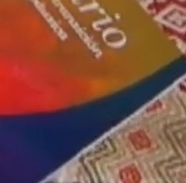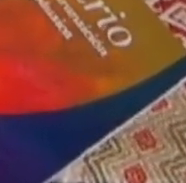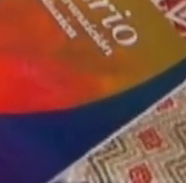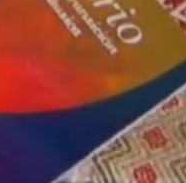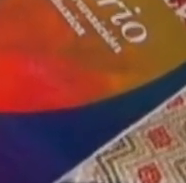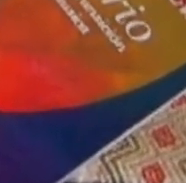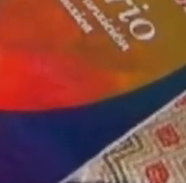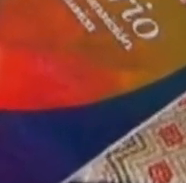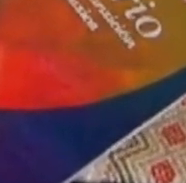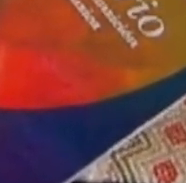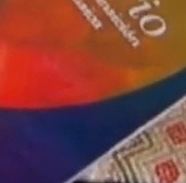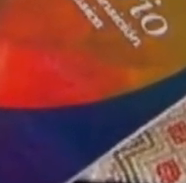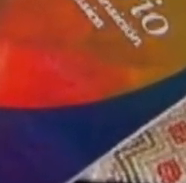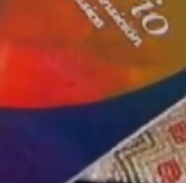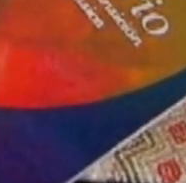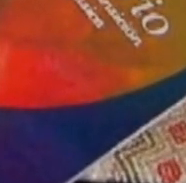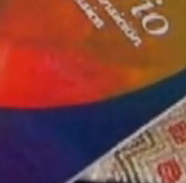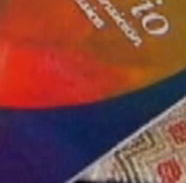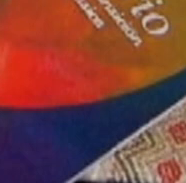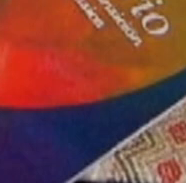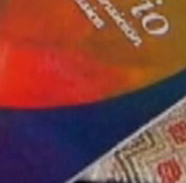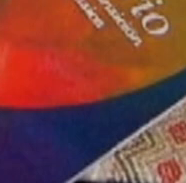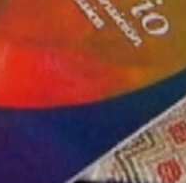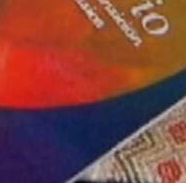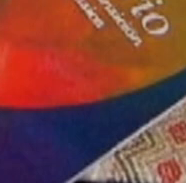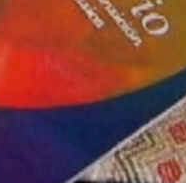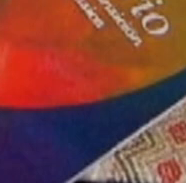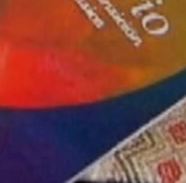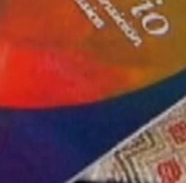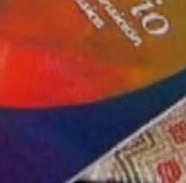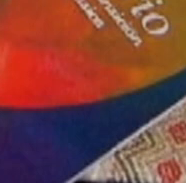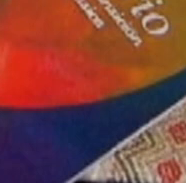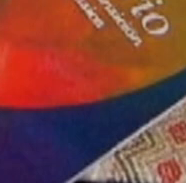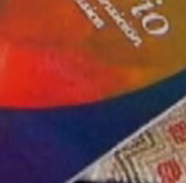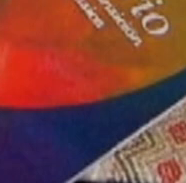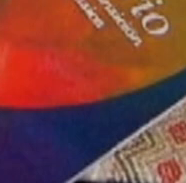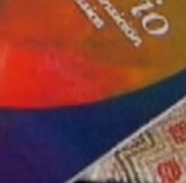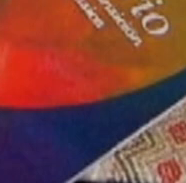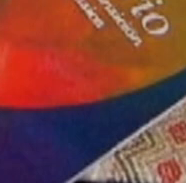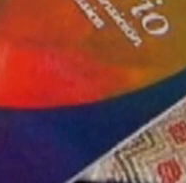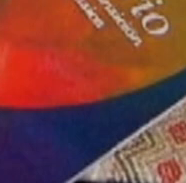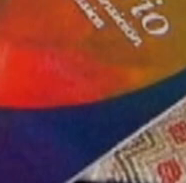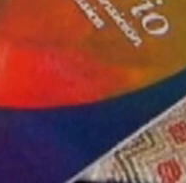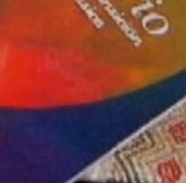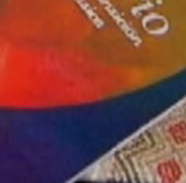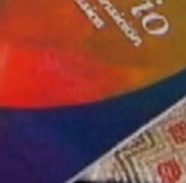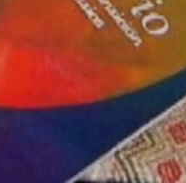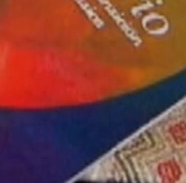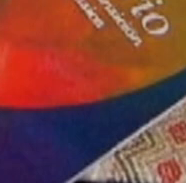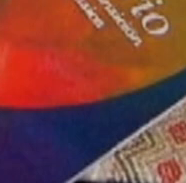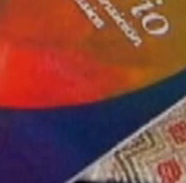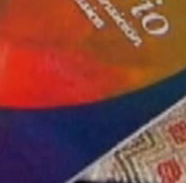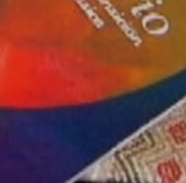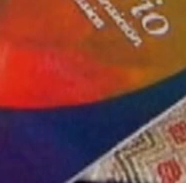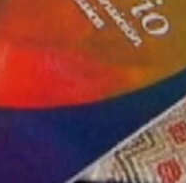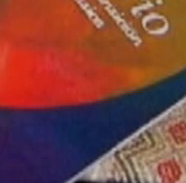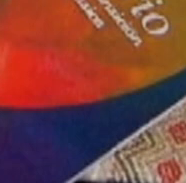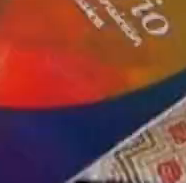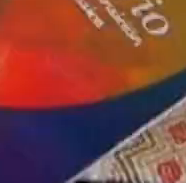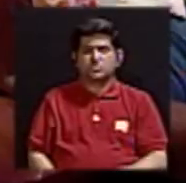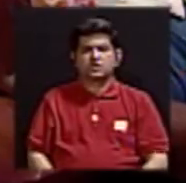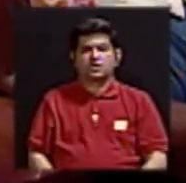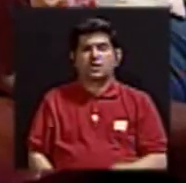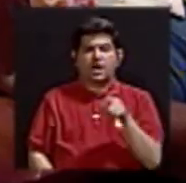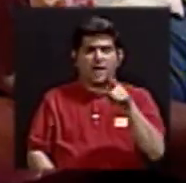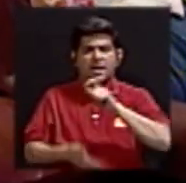del material. Y finalmente está el diario, donde una vez que se oyó, se leyó, aquí